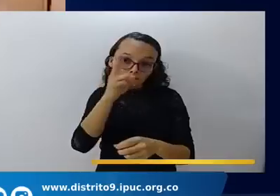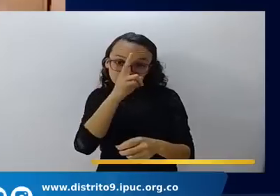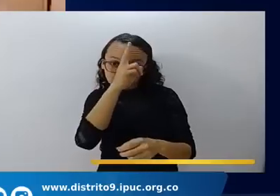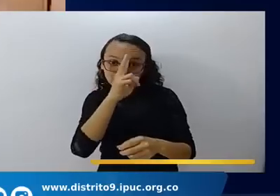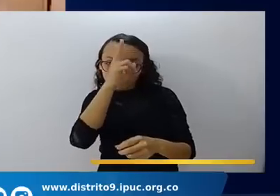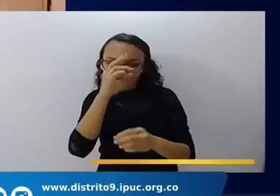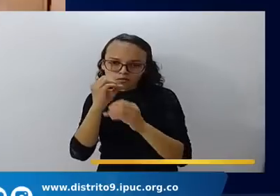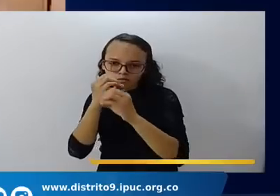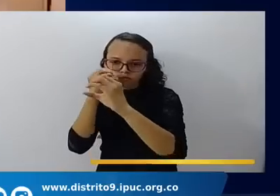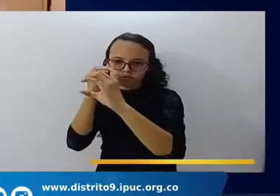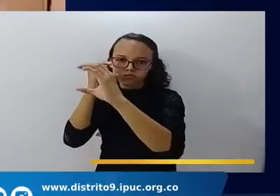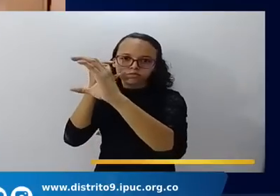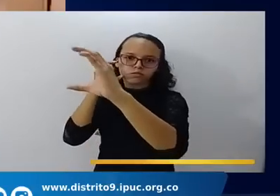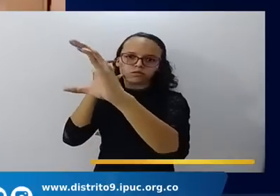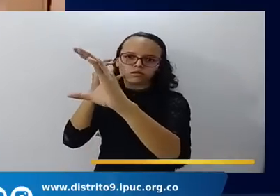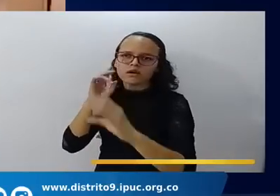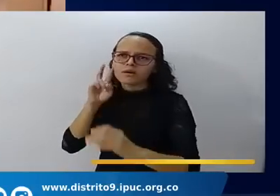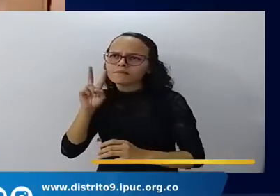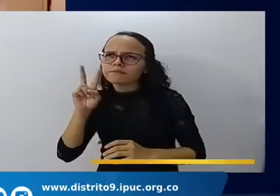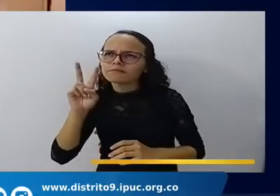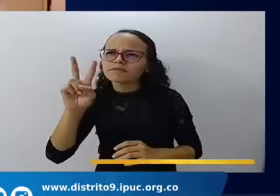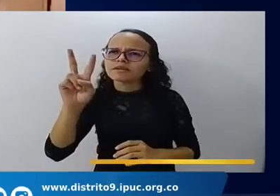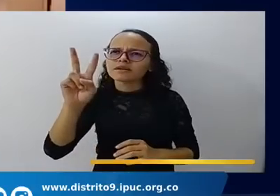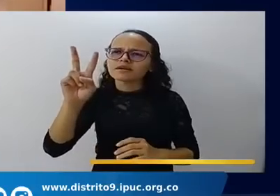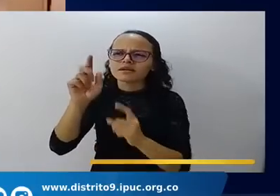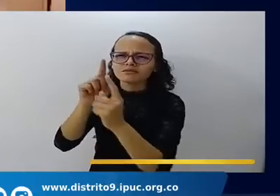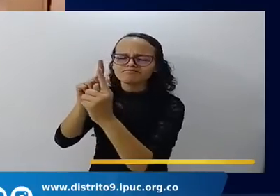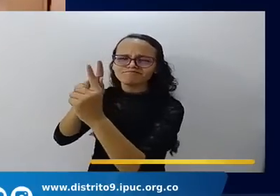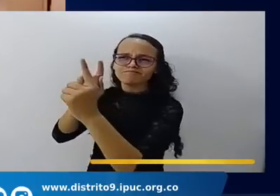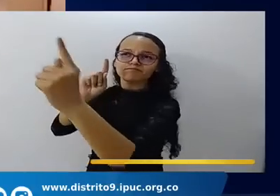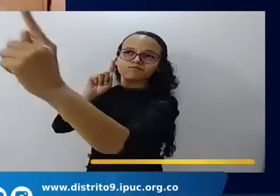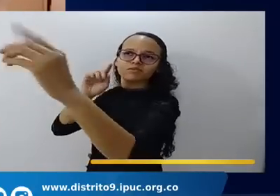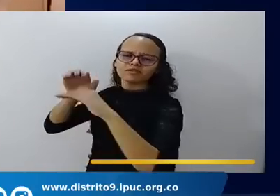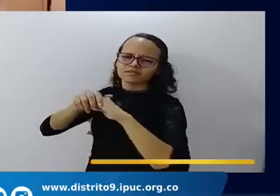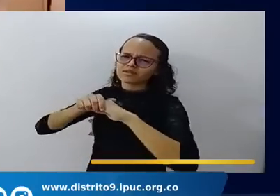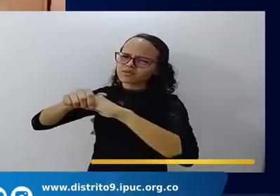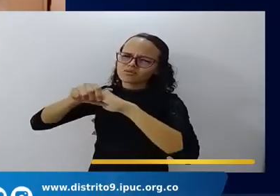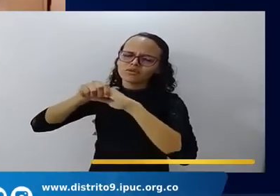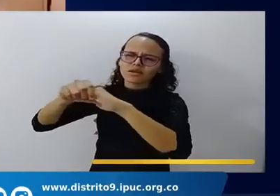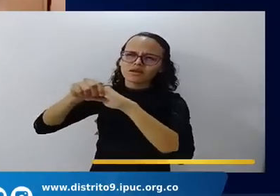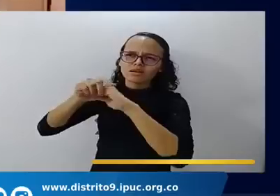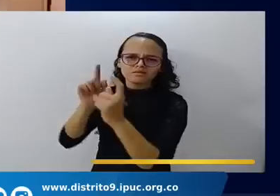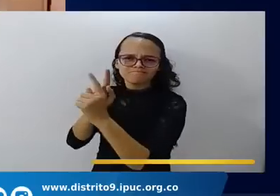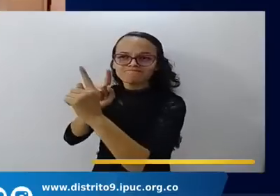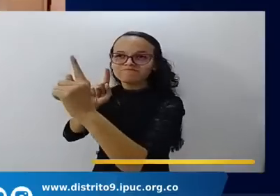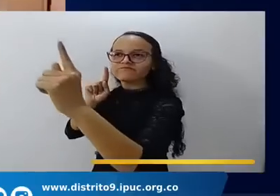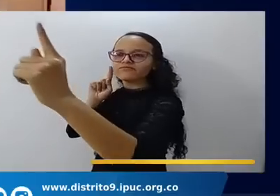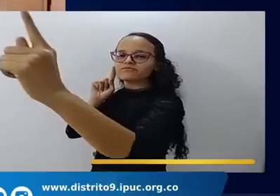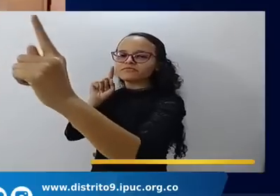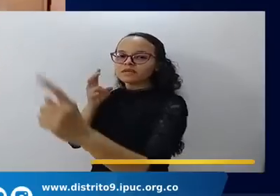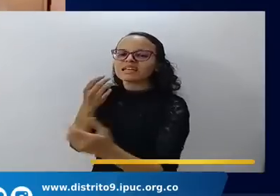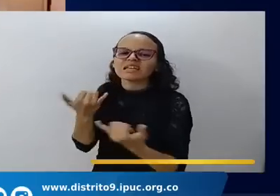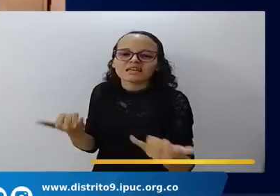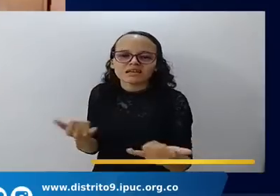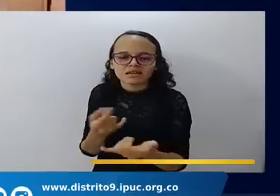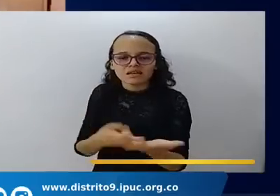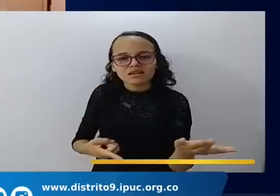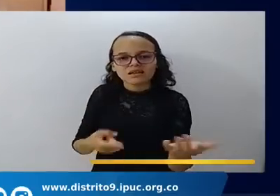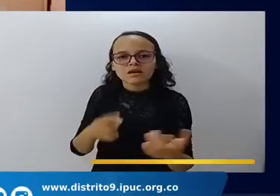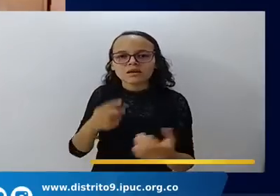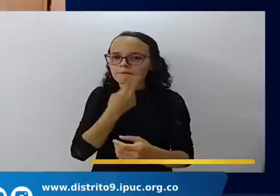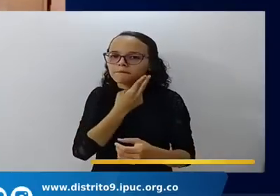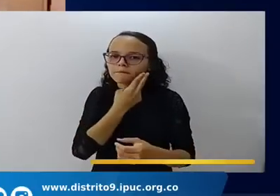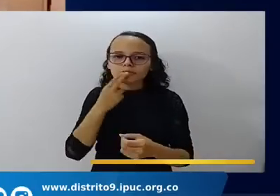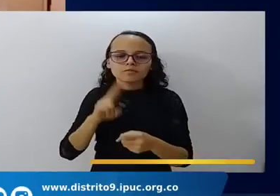como dice aquí, mirándolo, saludándolo de lejos, ¿Será que en